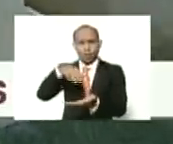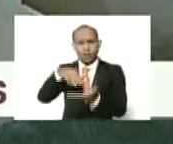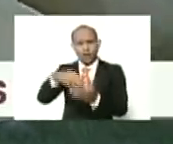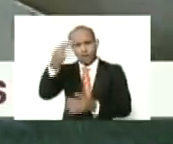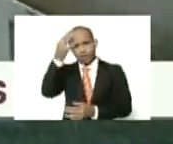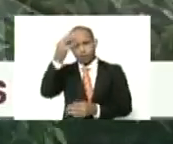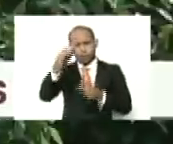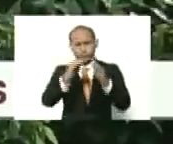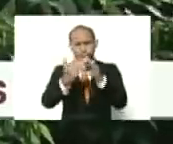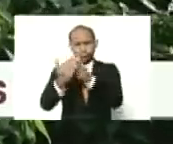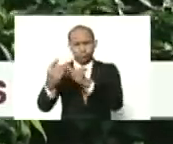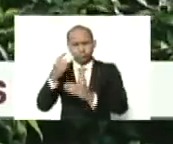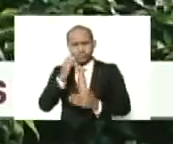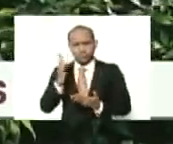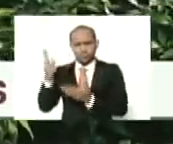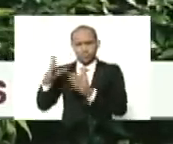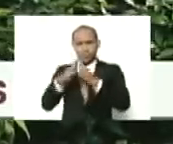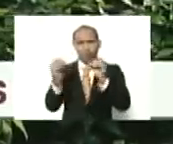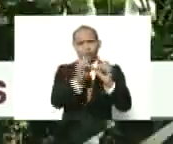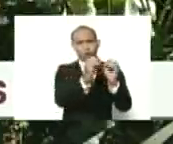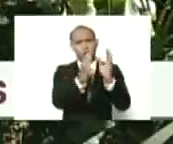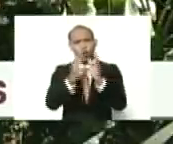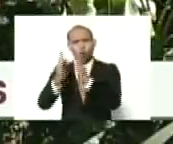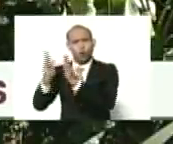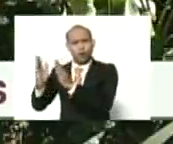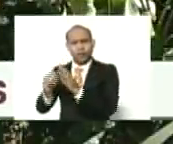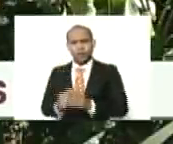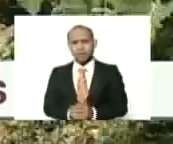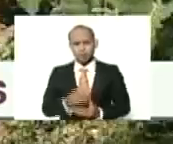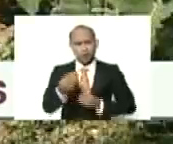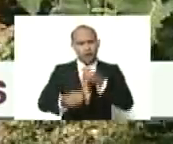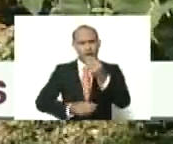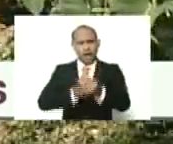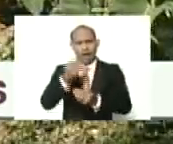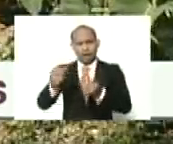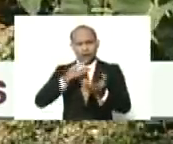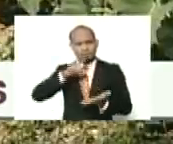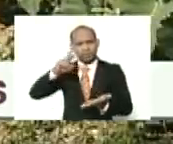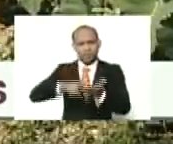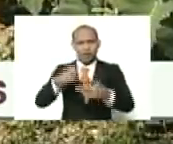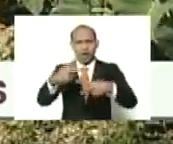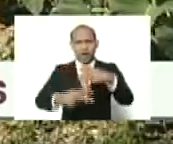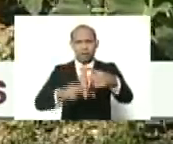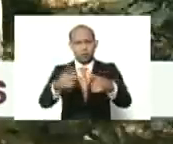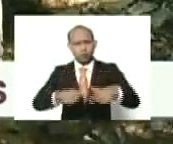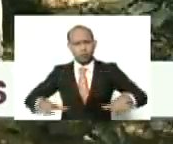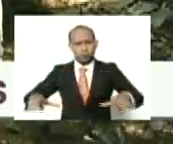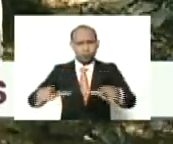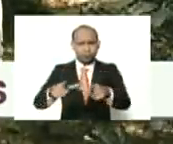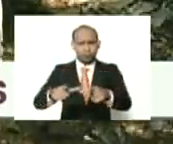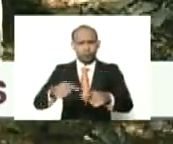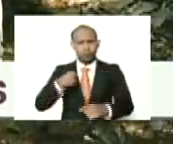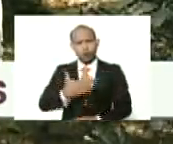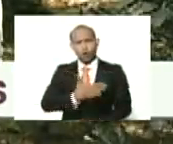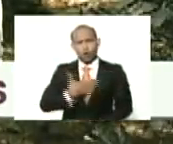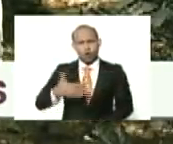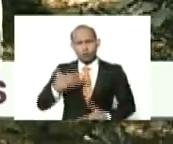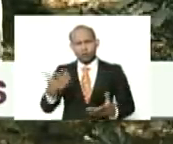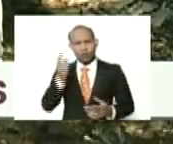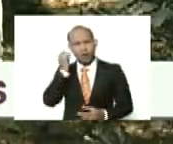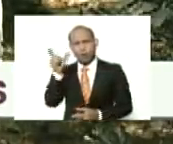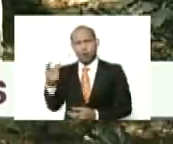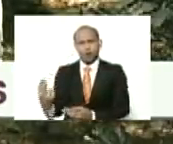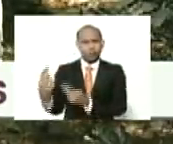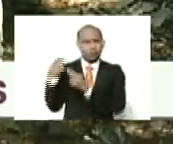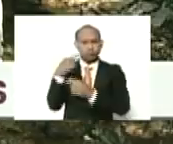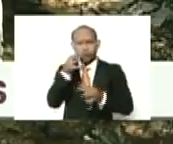Cumbe de Virongo se han organizado ni han hecho una realidad la producción en sus espacios, pero quiero que sea Eglé Gómez